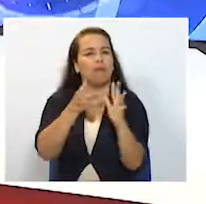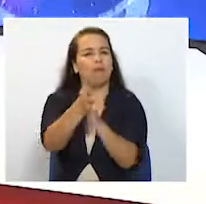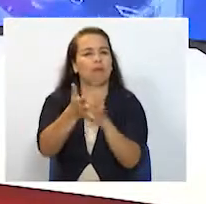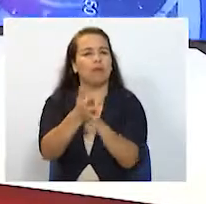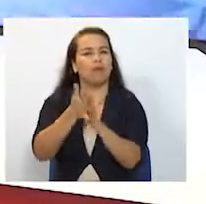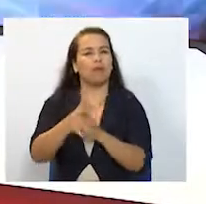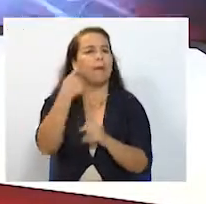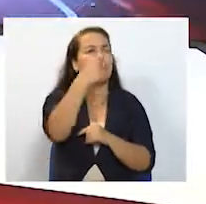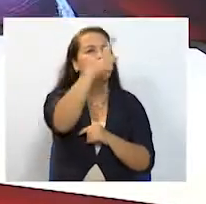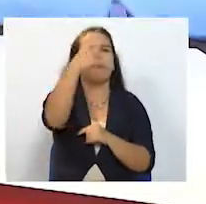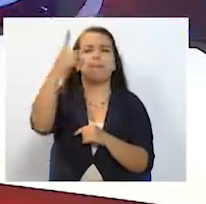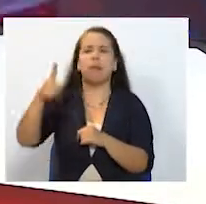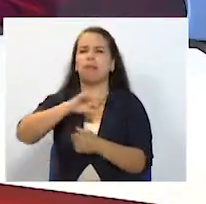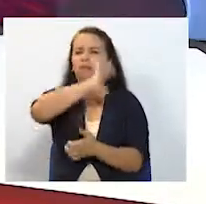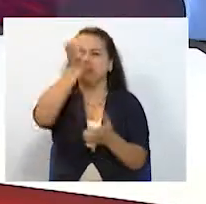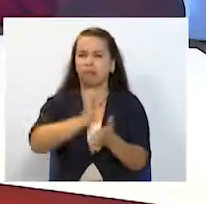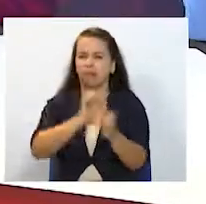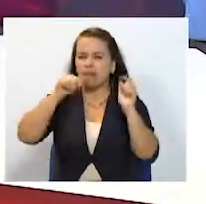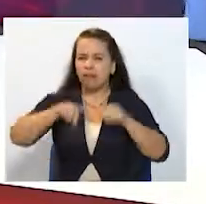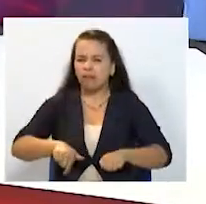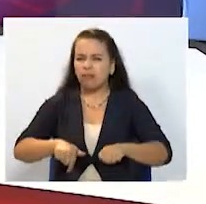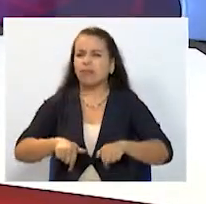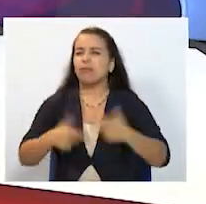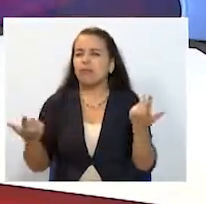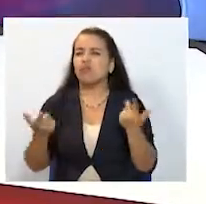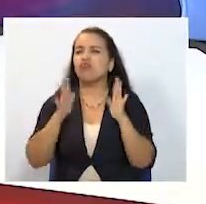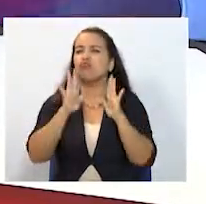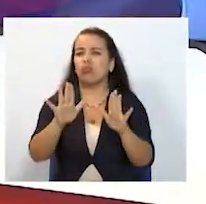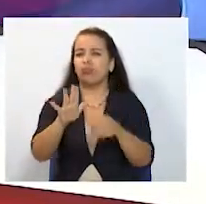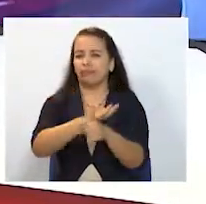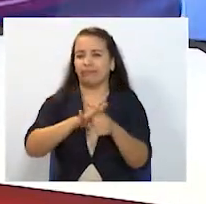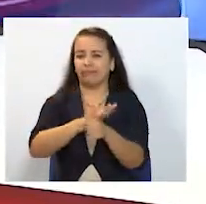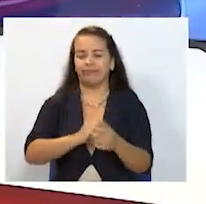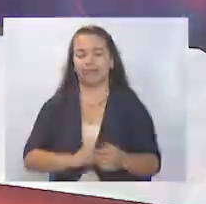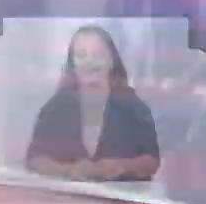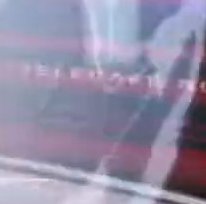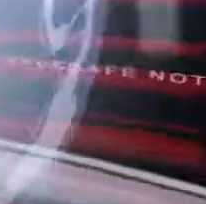los diferentes departamentos del Triángulo del Café en la sección En Su Barrio